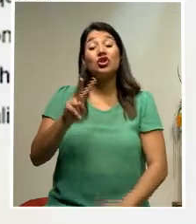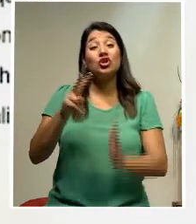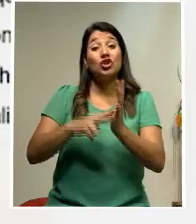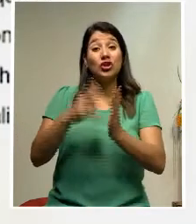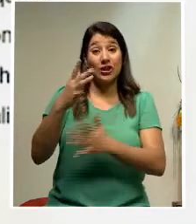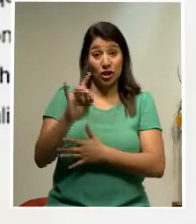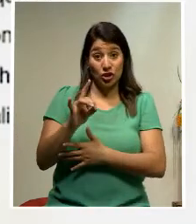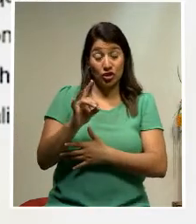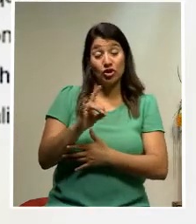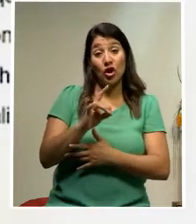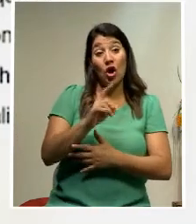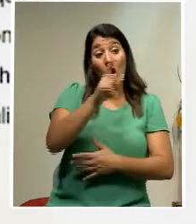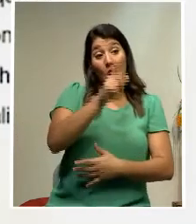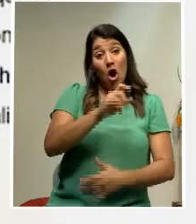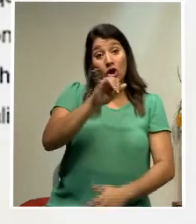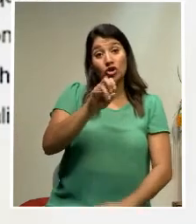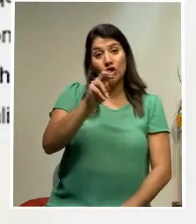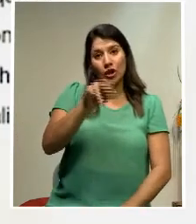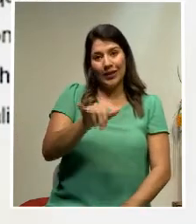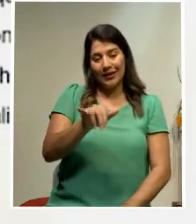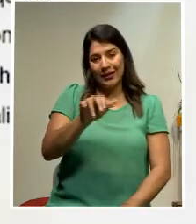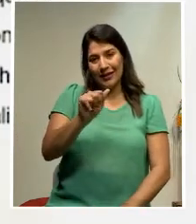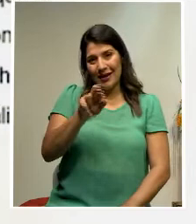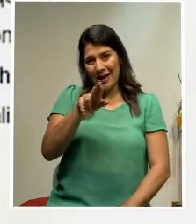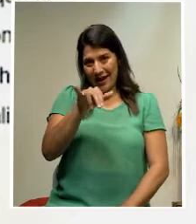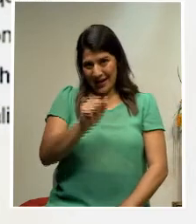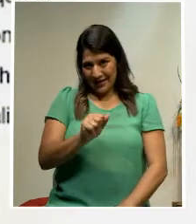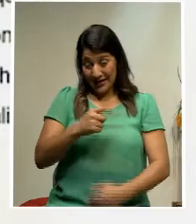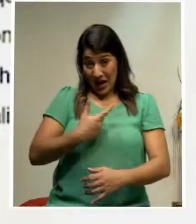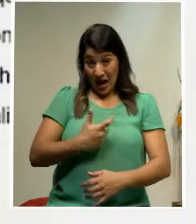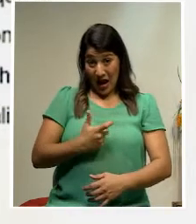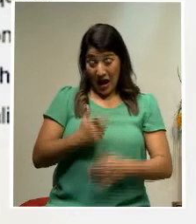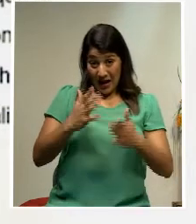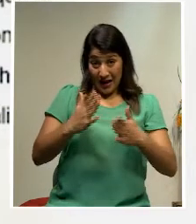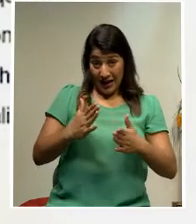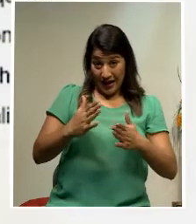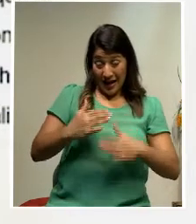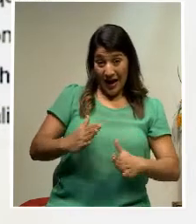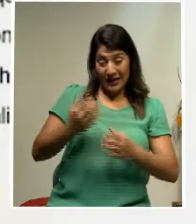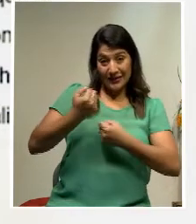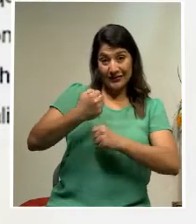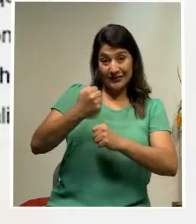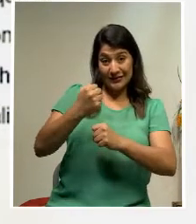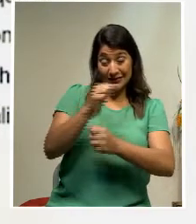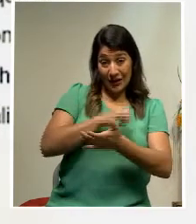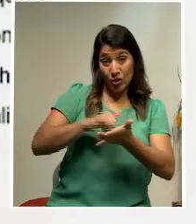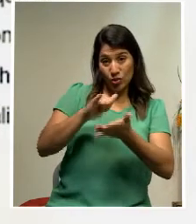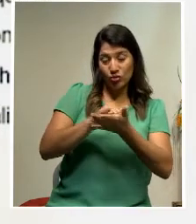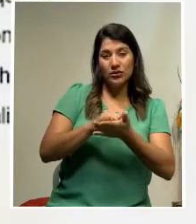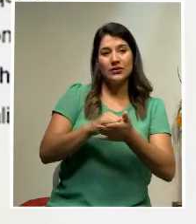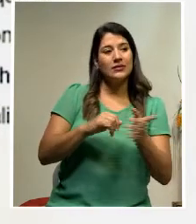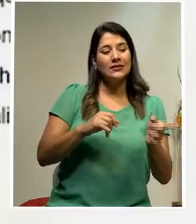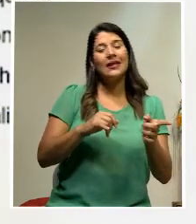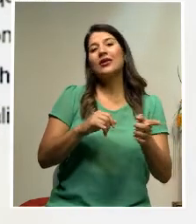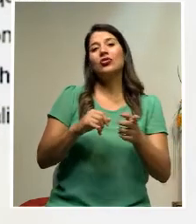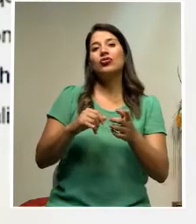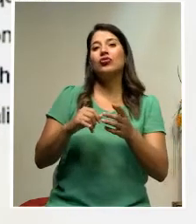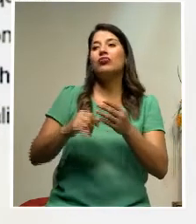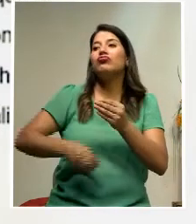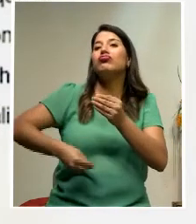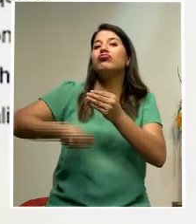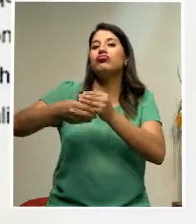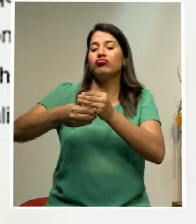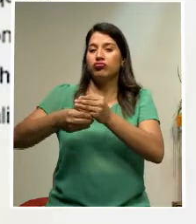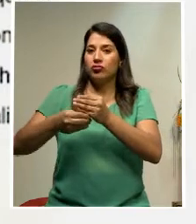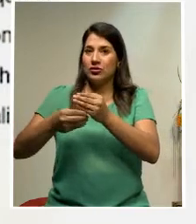el señor Johnny Araya Monge y el señor representante de la empresa Zatexa Parque suscribieron una adenda al contrato de la licitación pública.